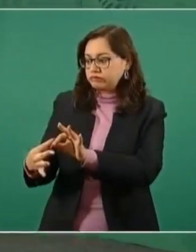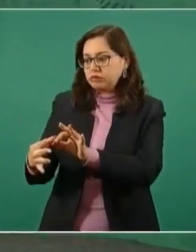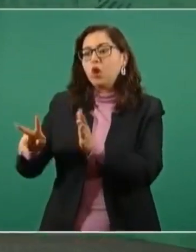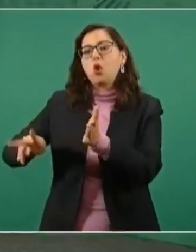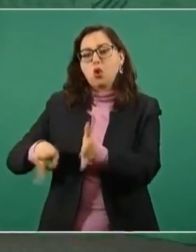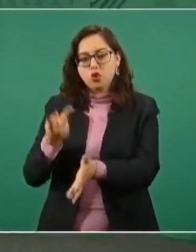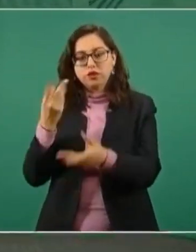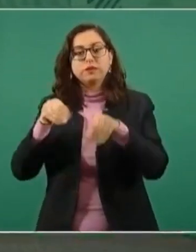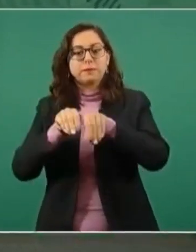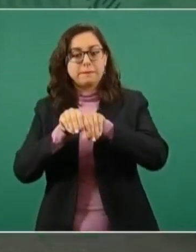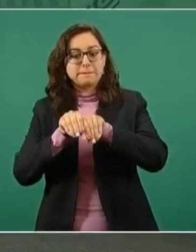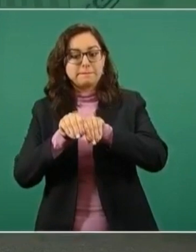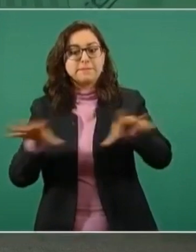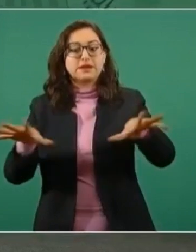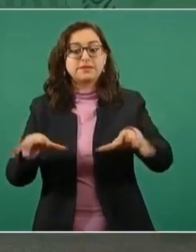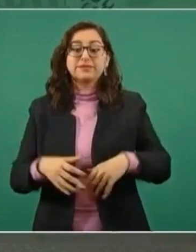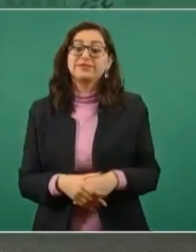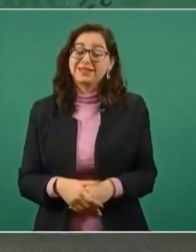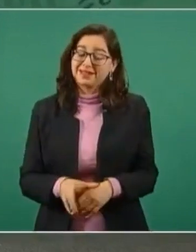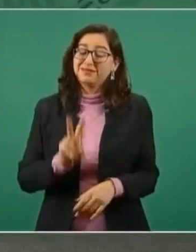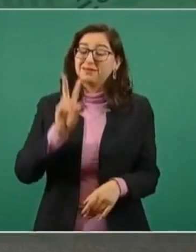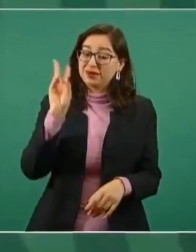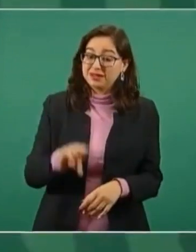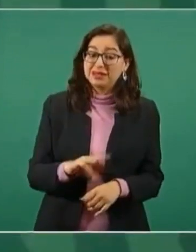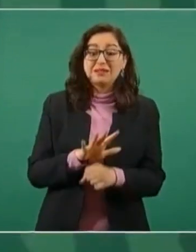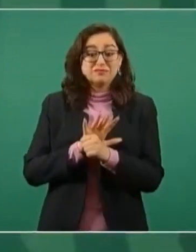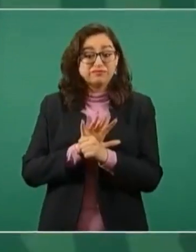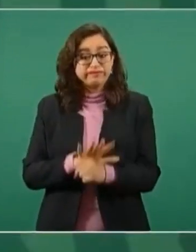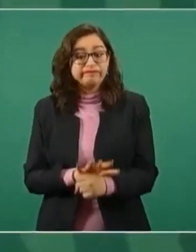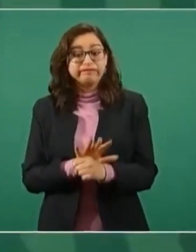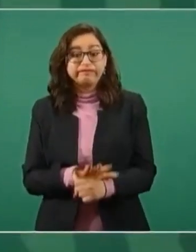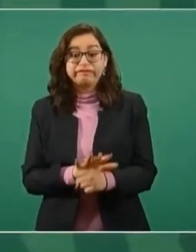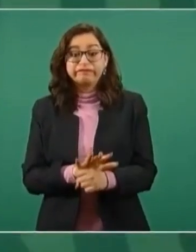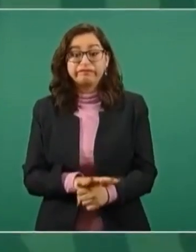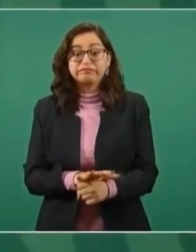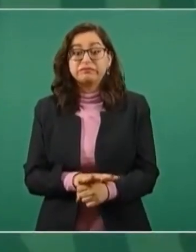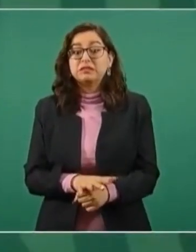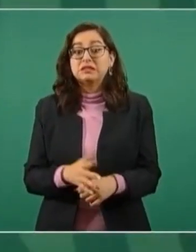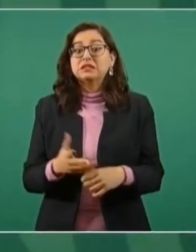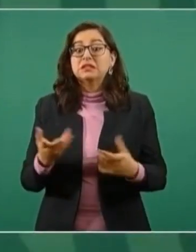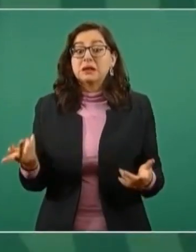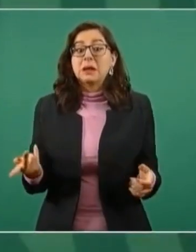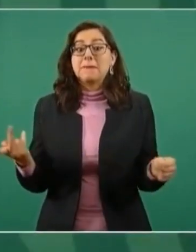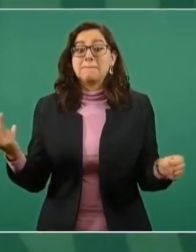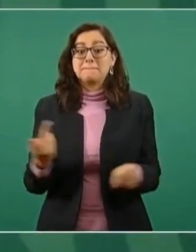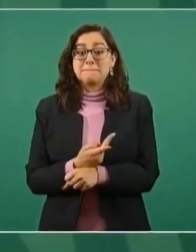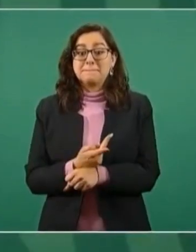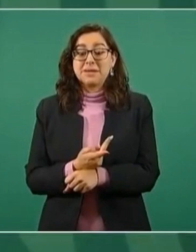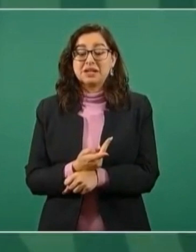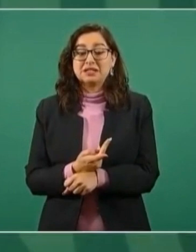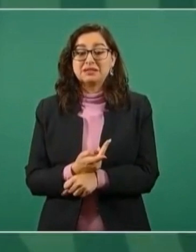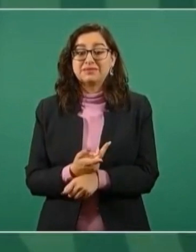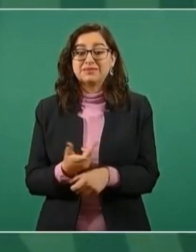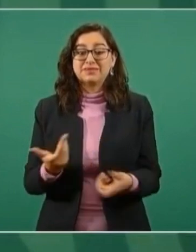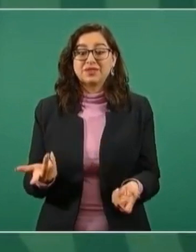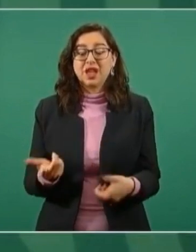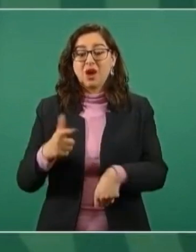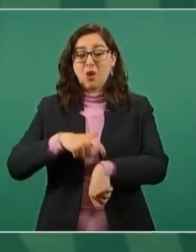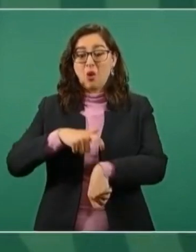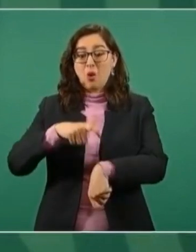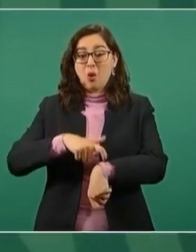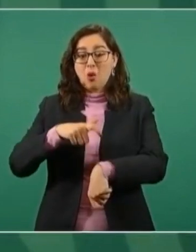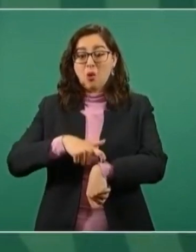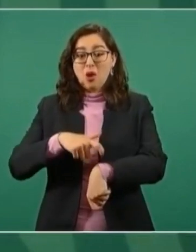la mayor presión en el tiempo pico, que es cuando más